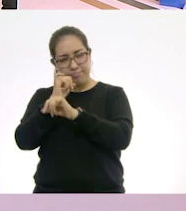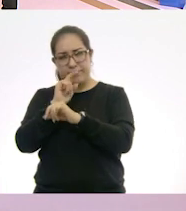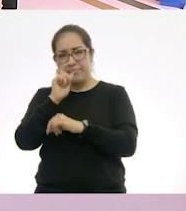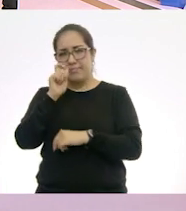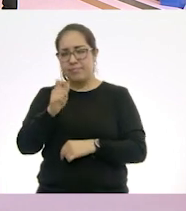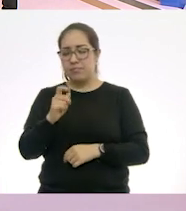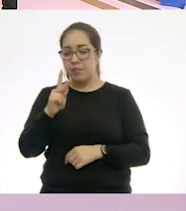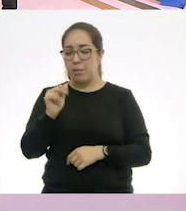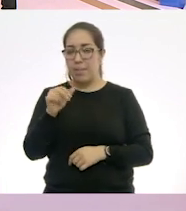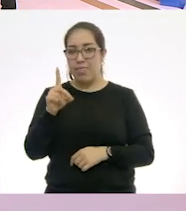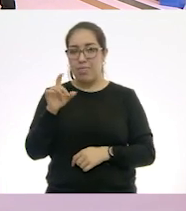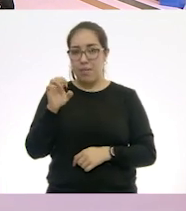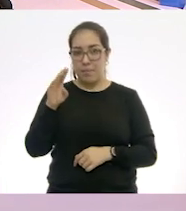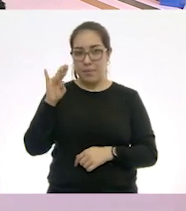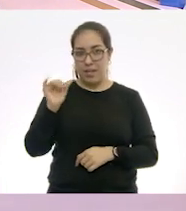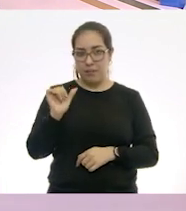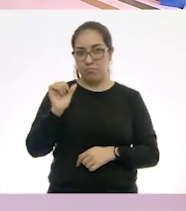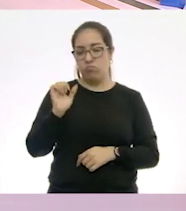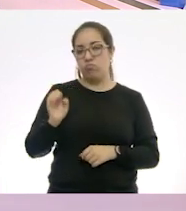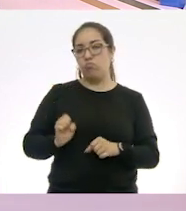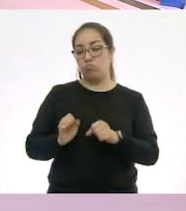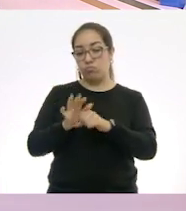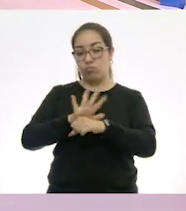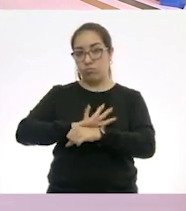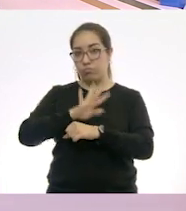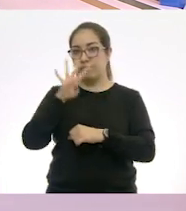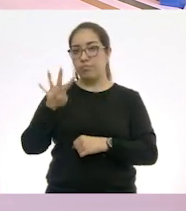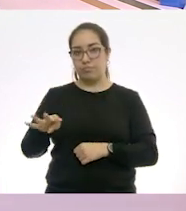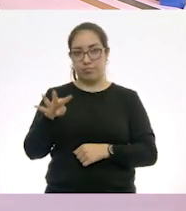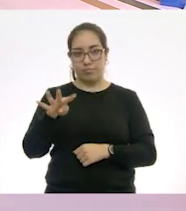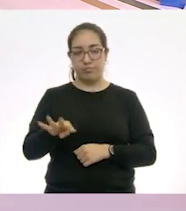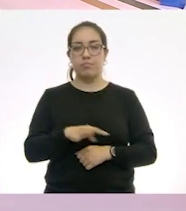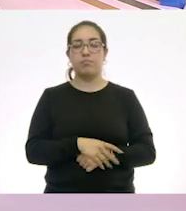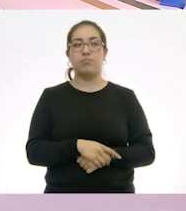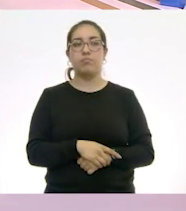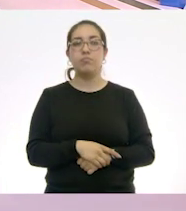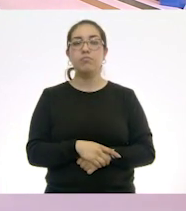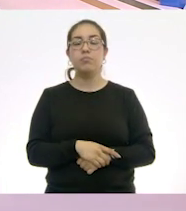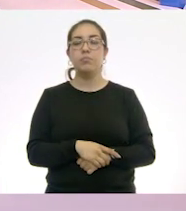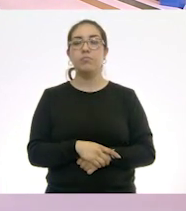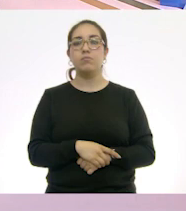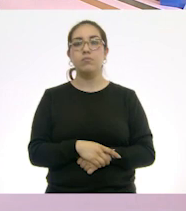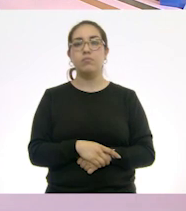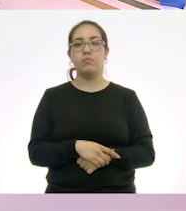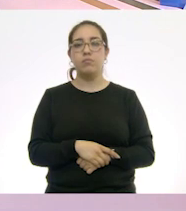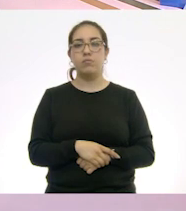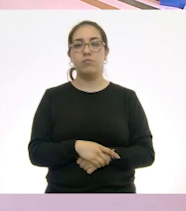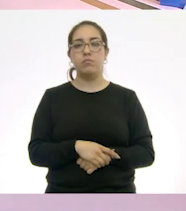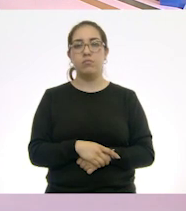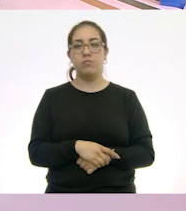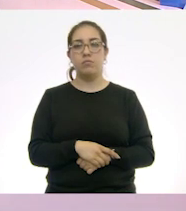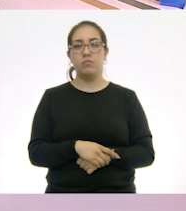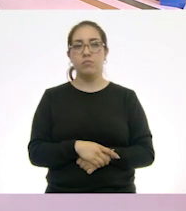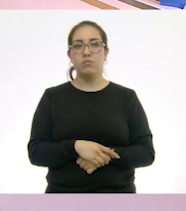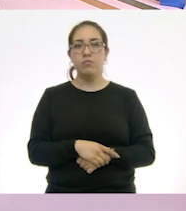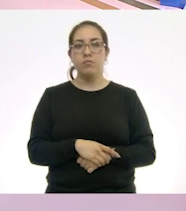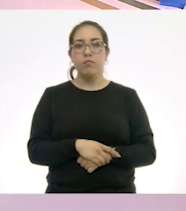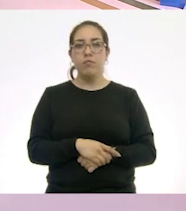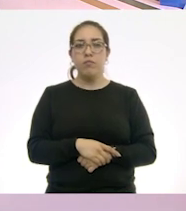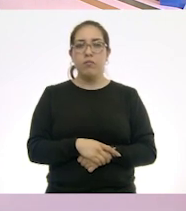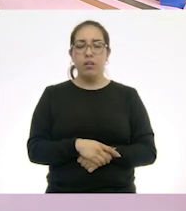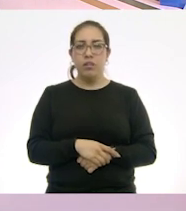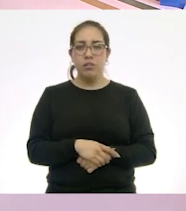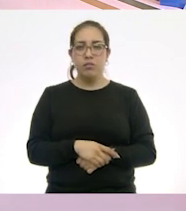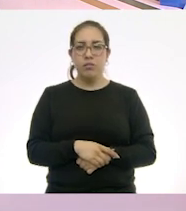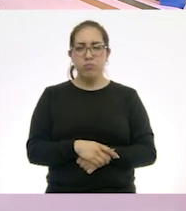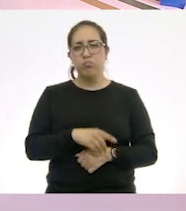la pandemia por COVID-19. También él, yo noto, que le hace falta, estos